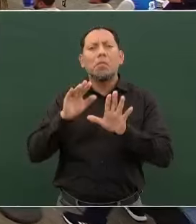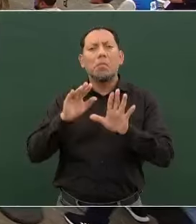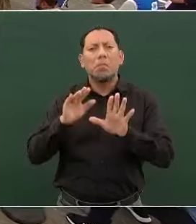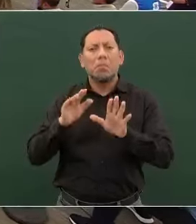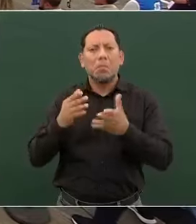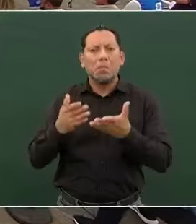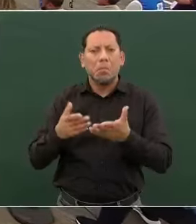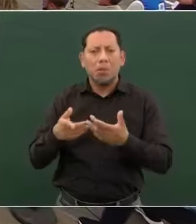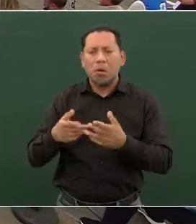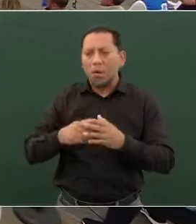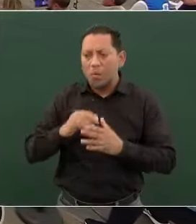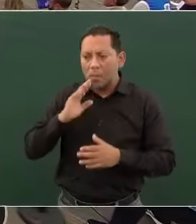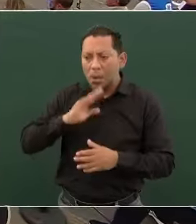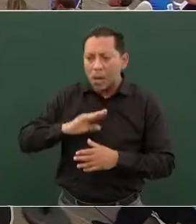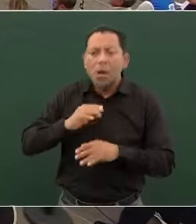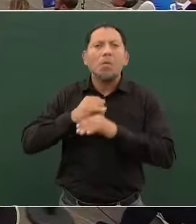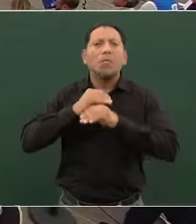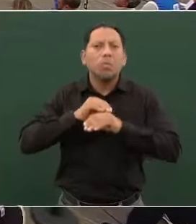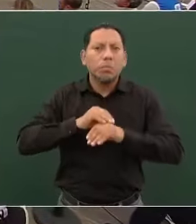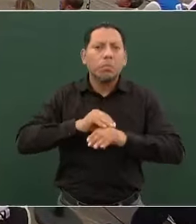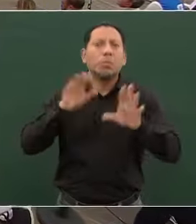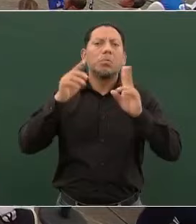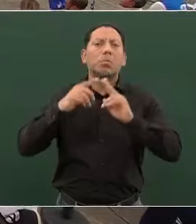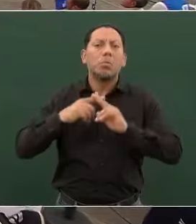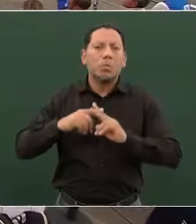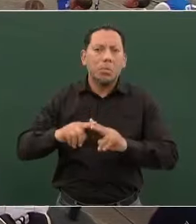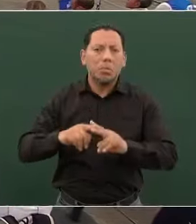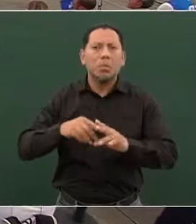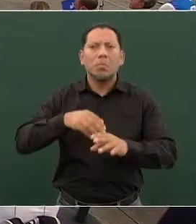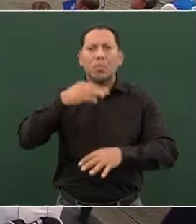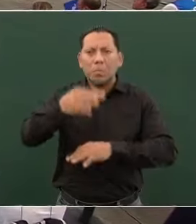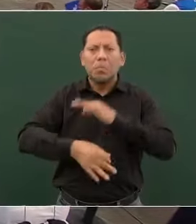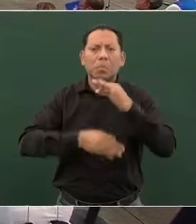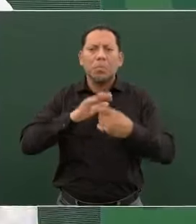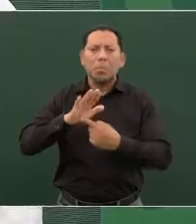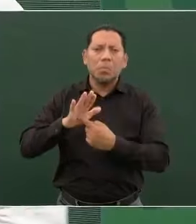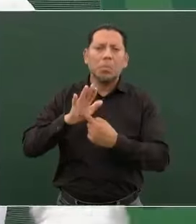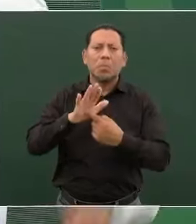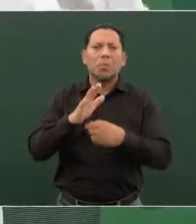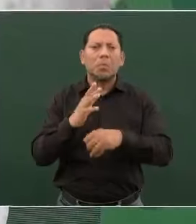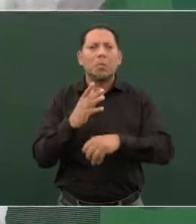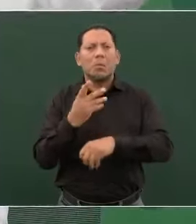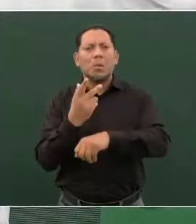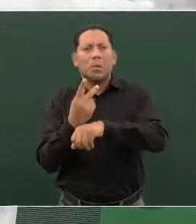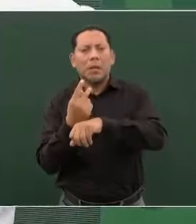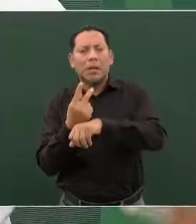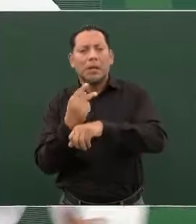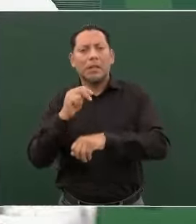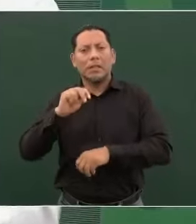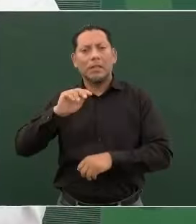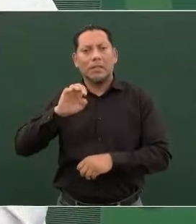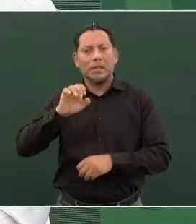reportajes en Televisa y